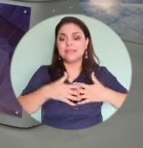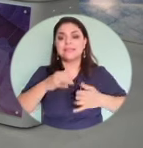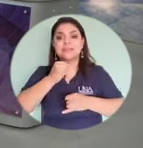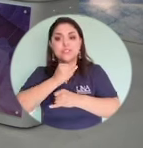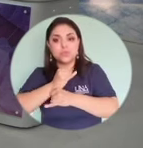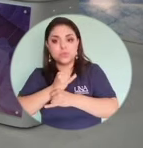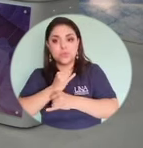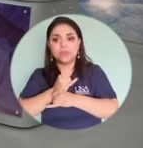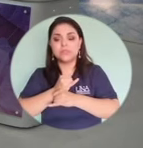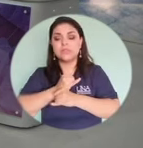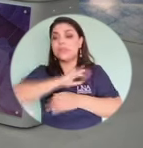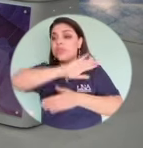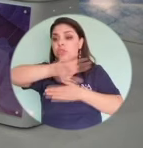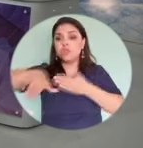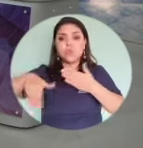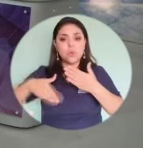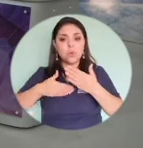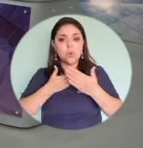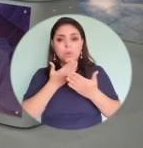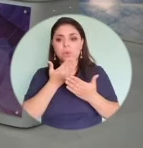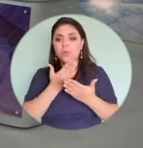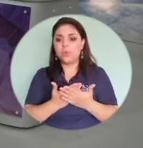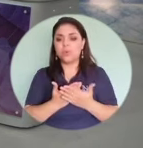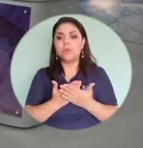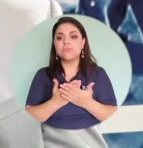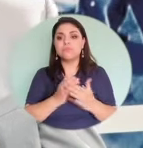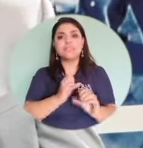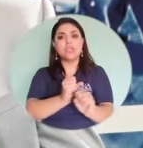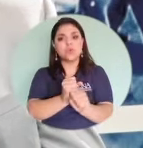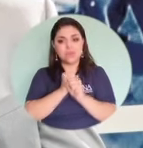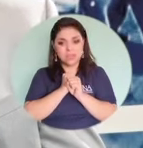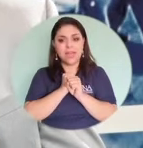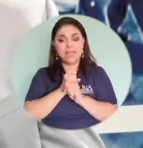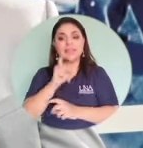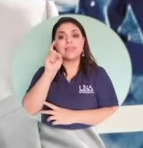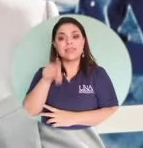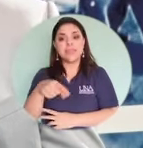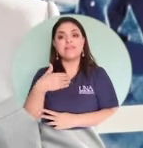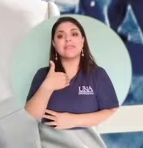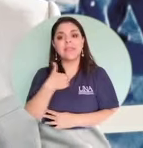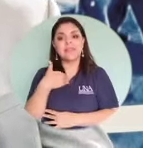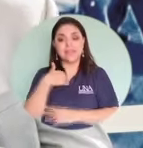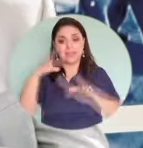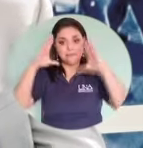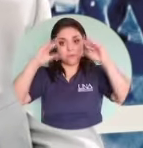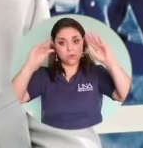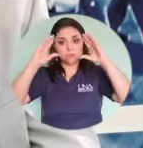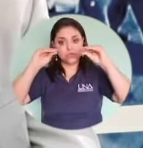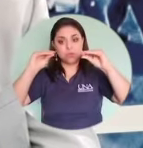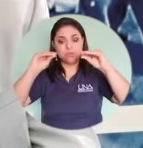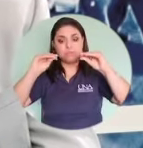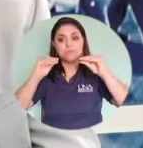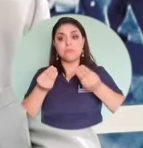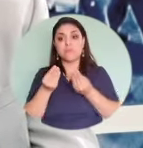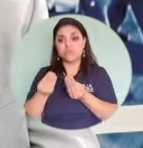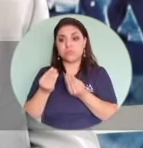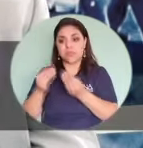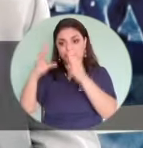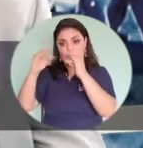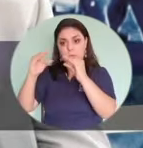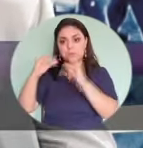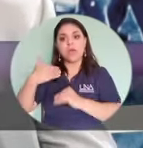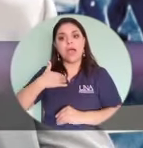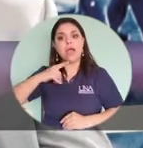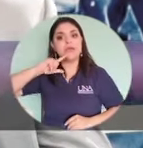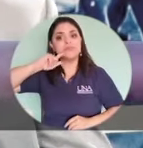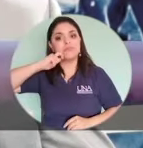instituciones y toda aquella seguridad que deben de tener todas esas informaciones. Muchos de estos datos son confidenciales,